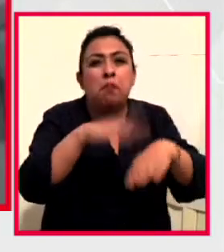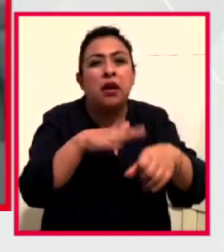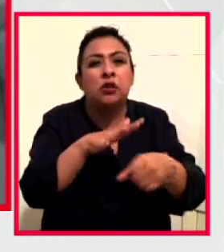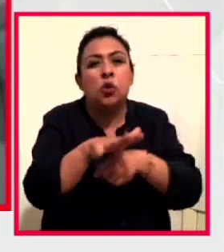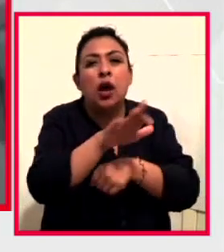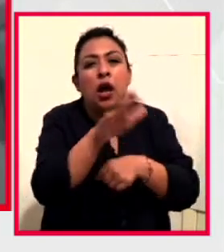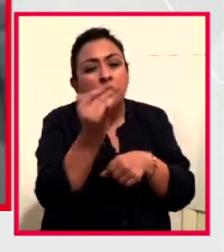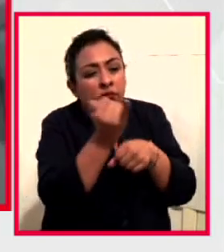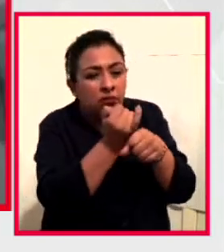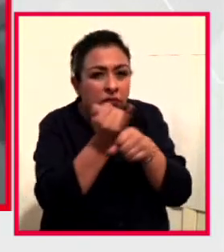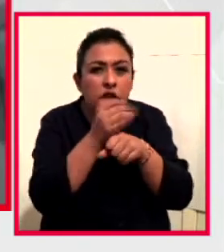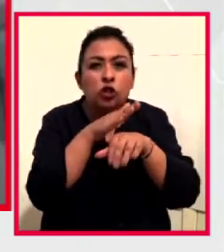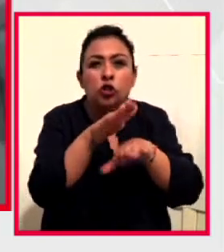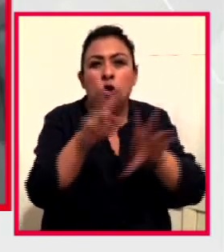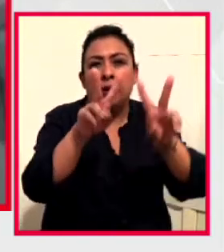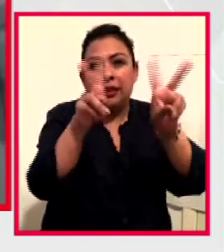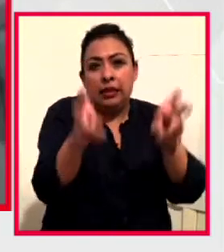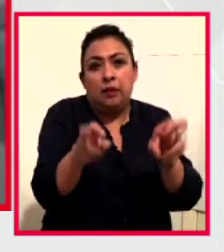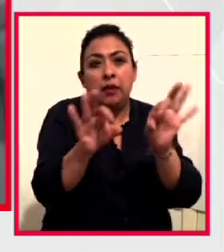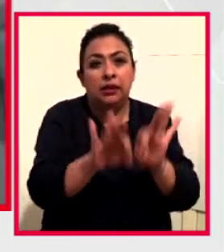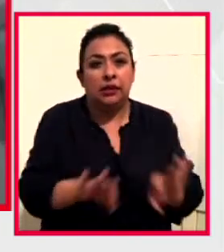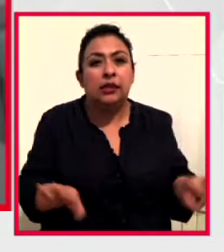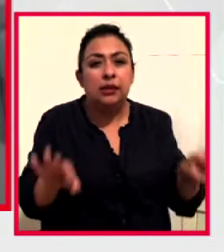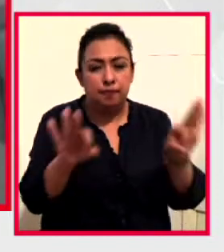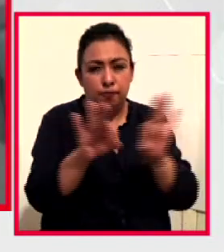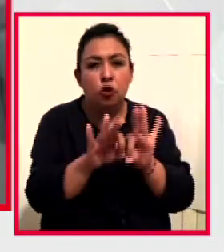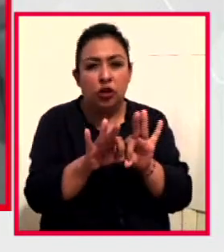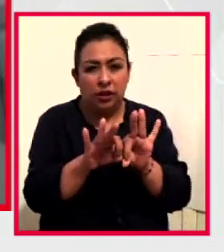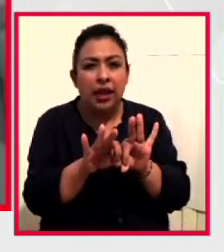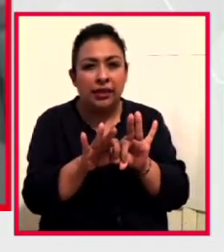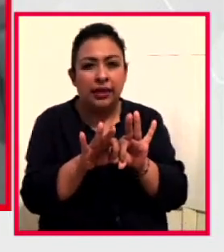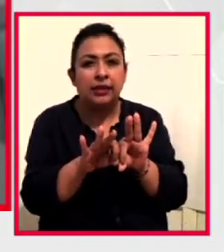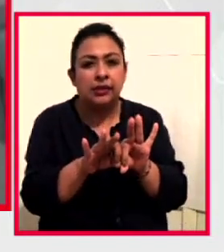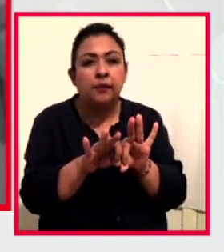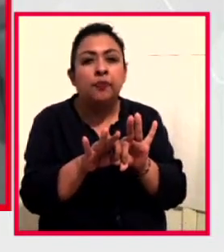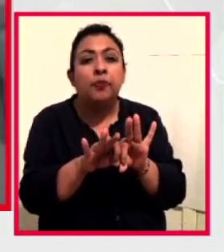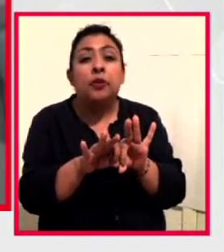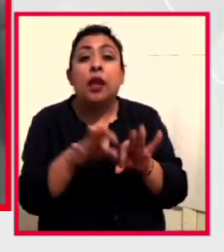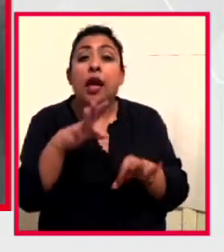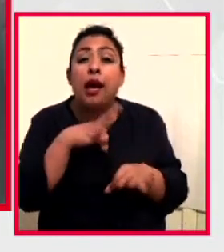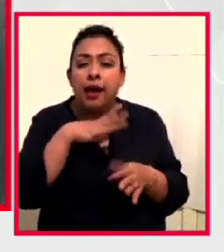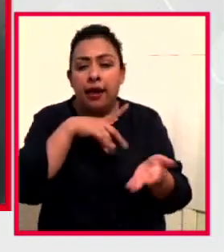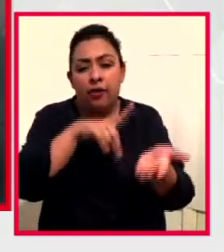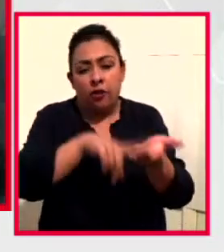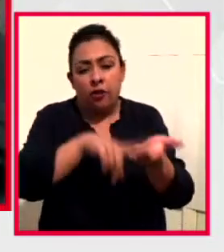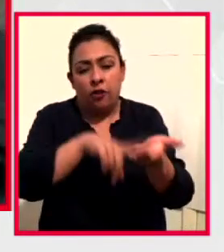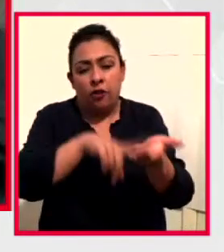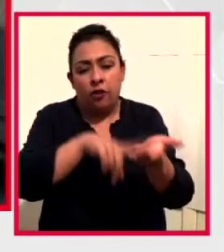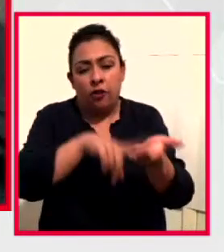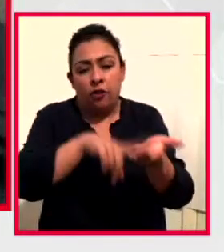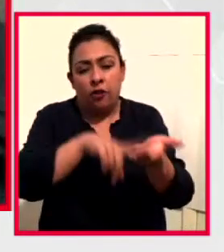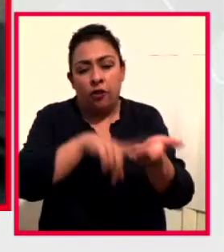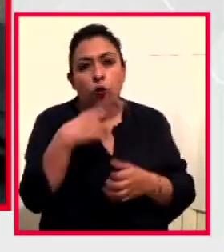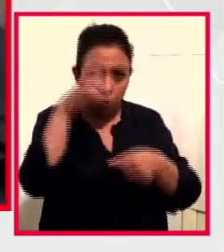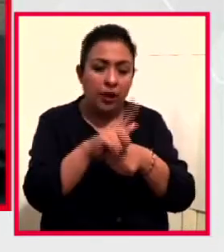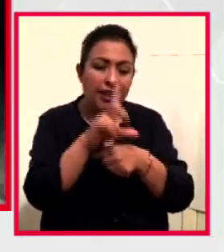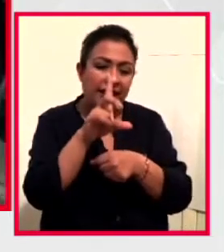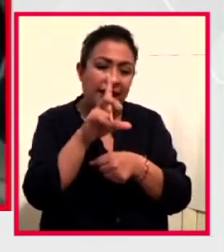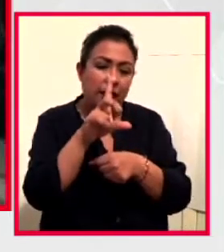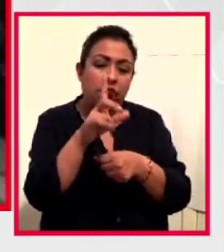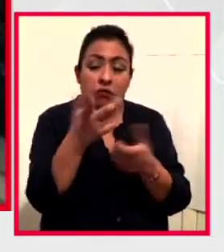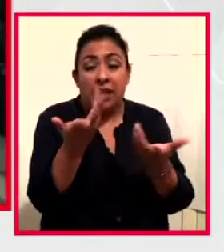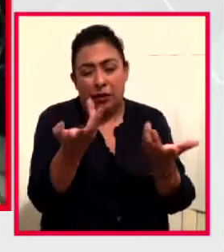explorar los temas más importantes que atraviesan la cultura digital de una manera